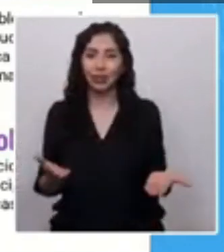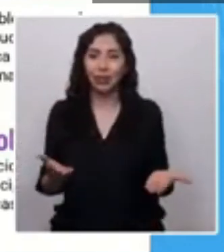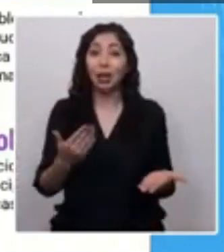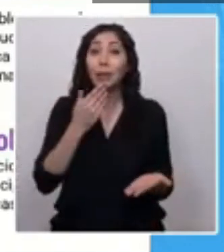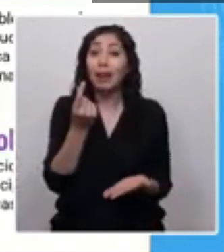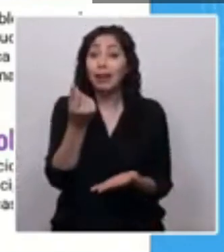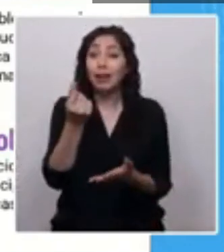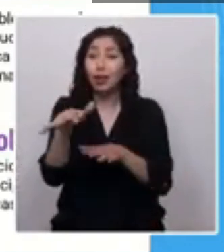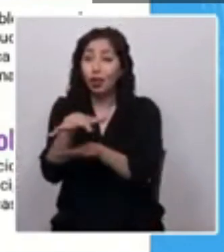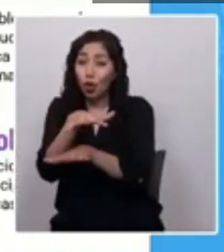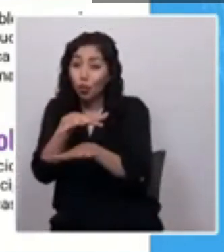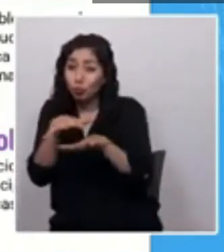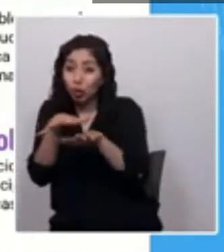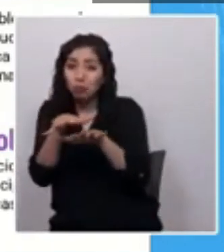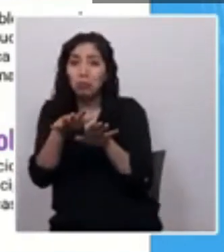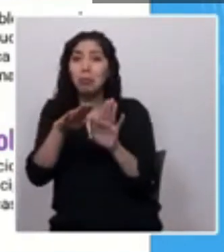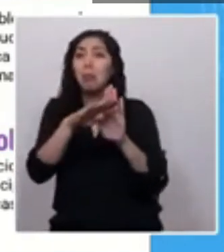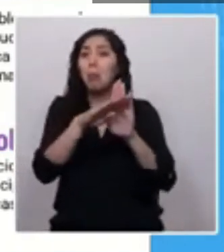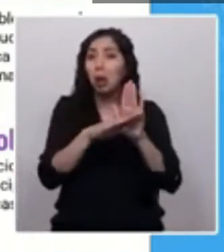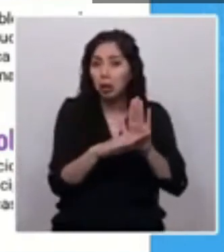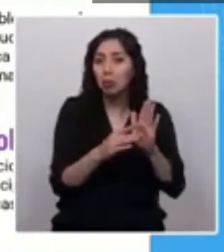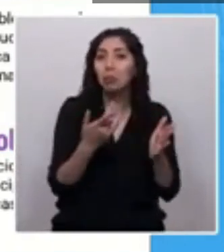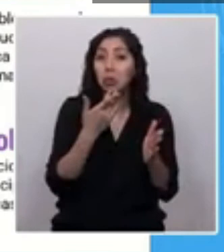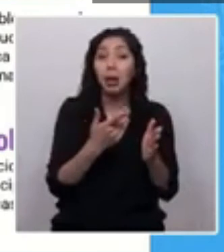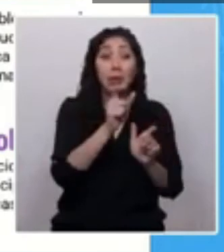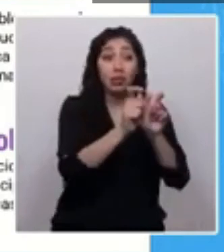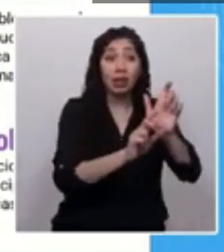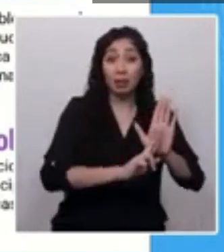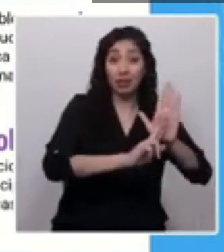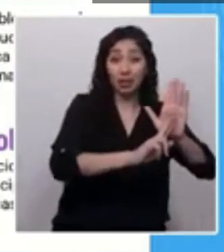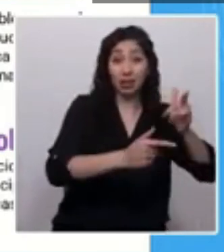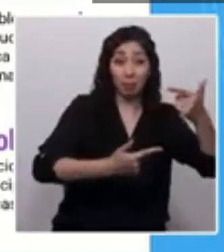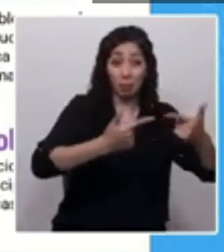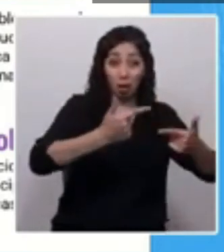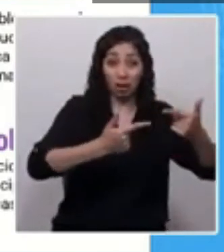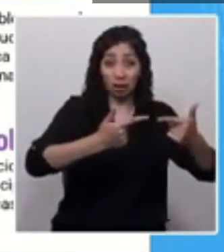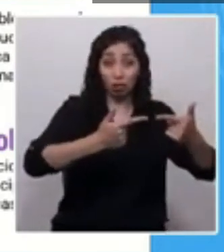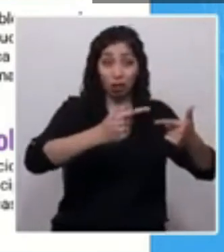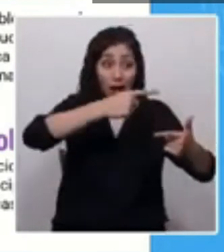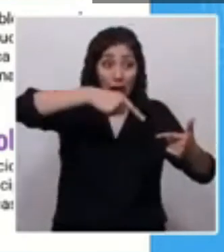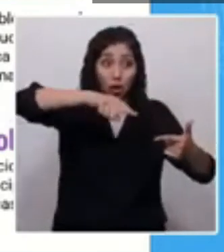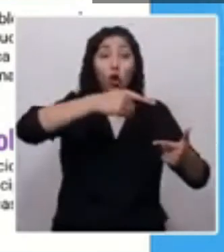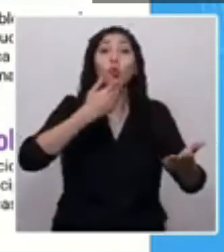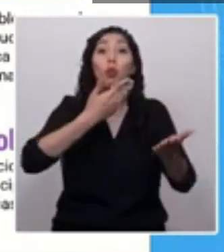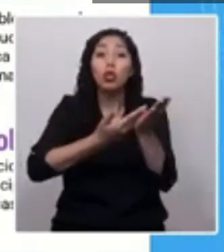los representantes políticos, a momento de proponer cualquier iniciativa,